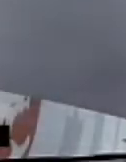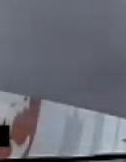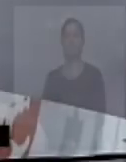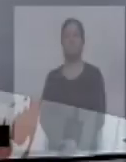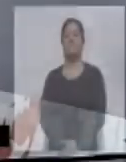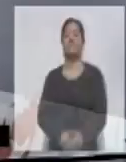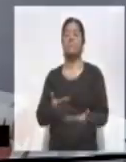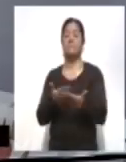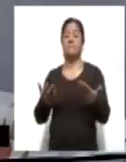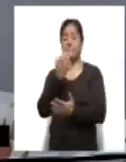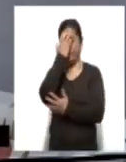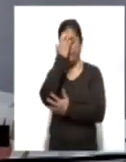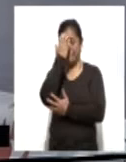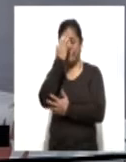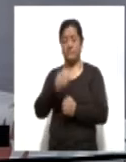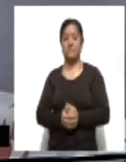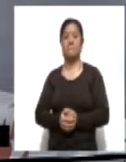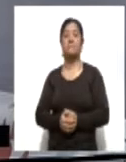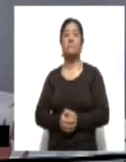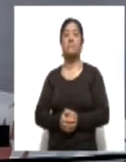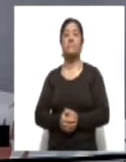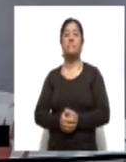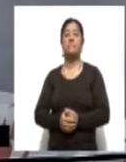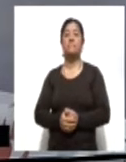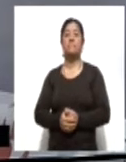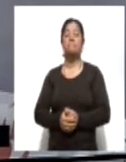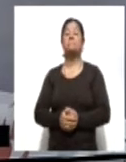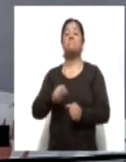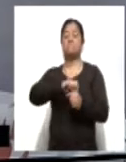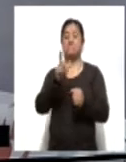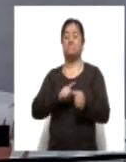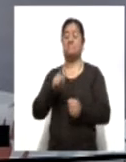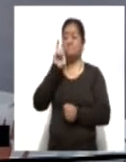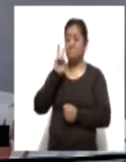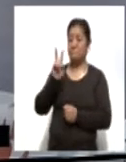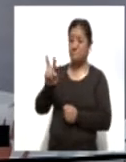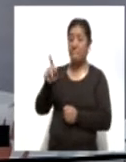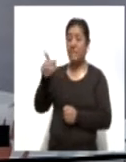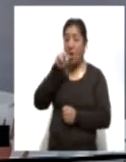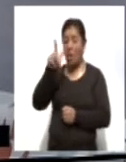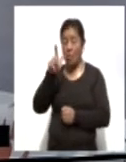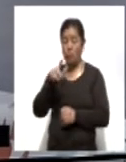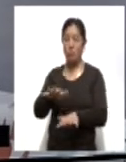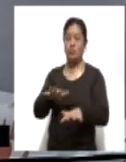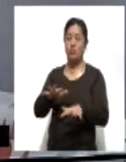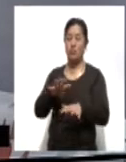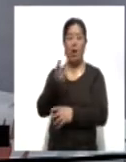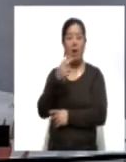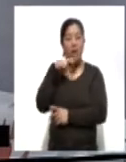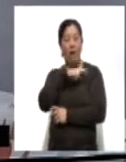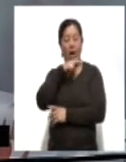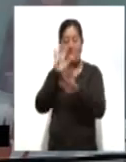Vamos a conocer el escenario nacional. Hazaña el restablecimiento del servicio eléctrico, afirma el presidente López